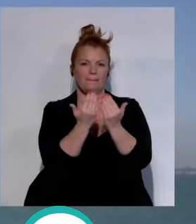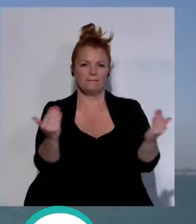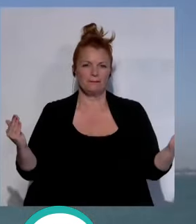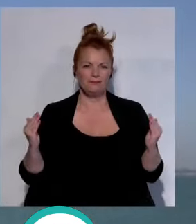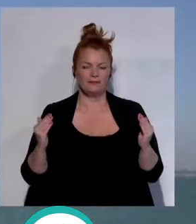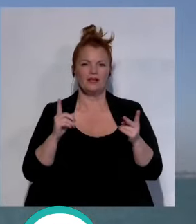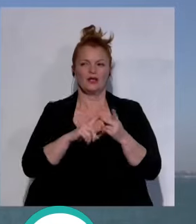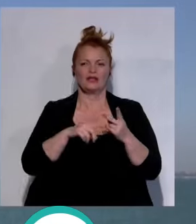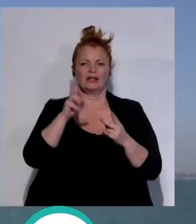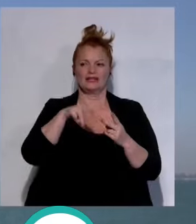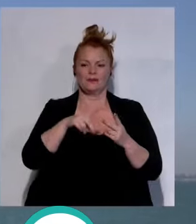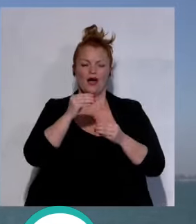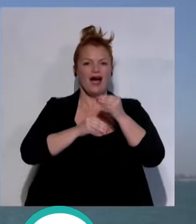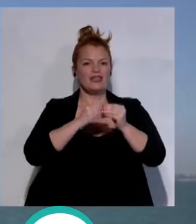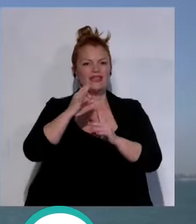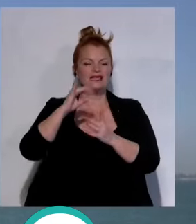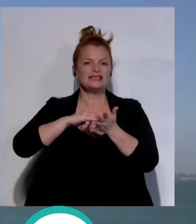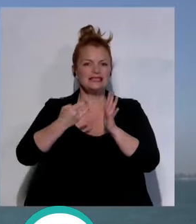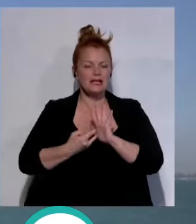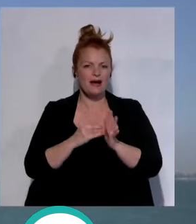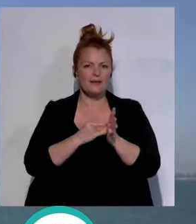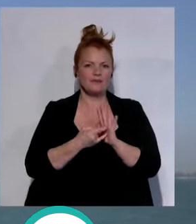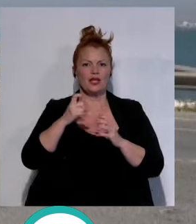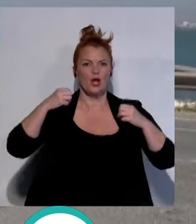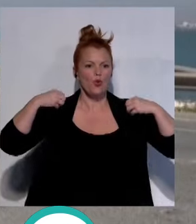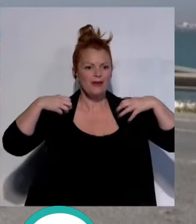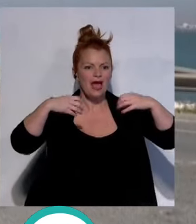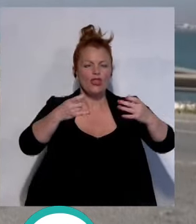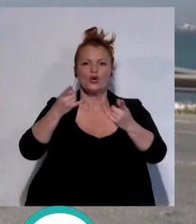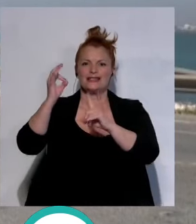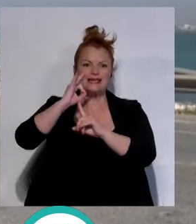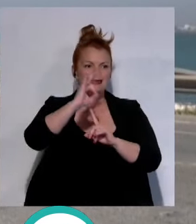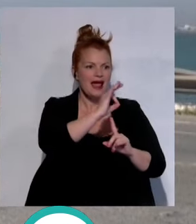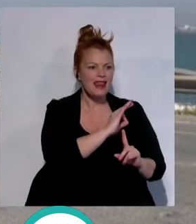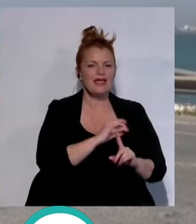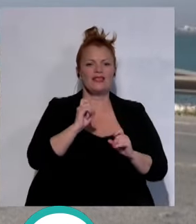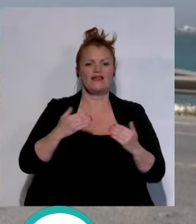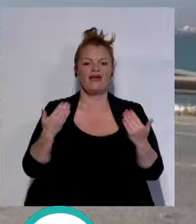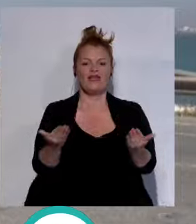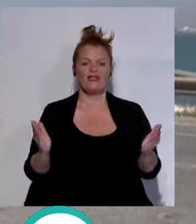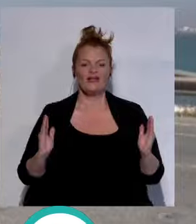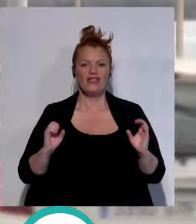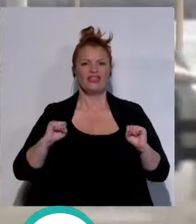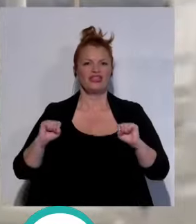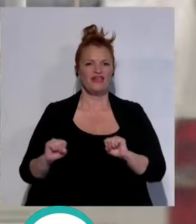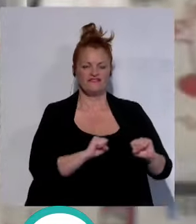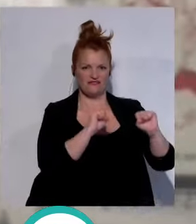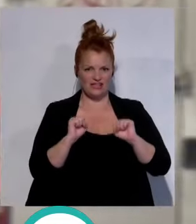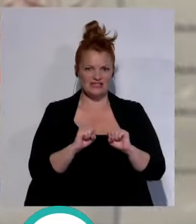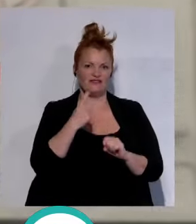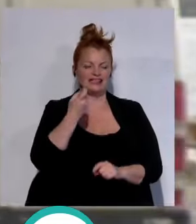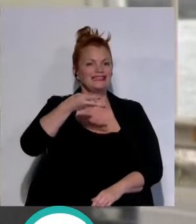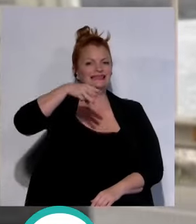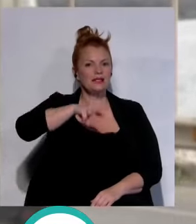complementarias como la restitución del sistema de contención la iluminación señalación y defensas y reposición del firme quedan tres